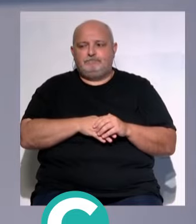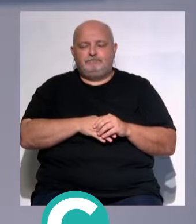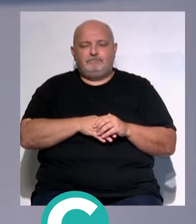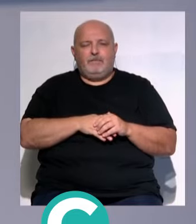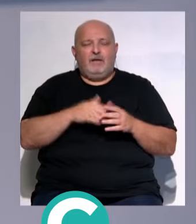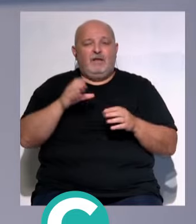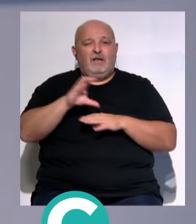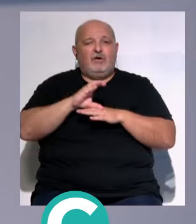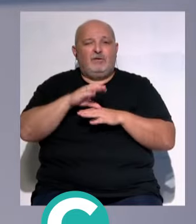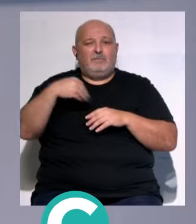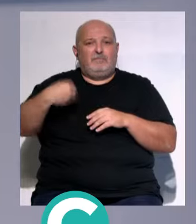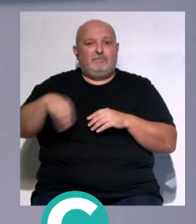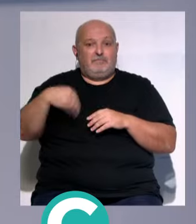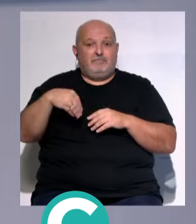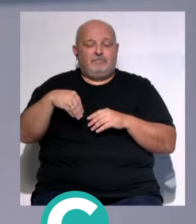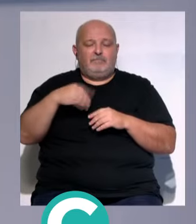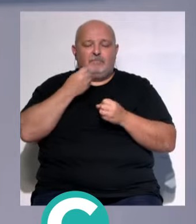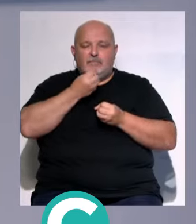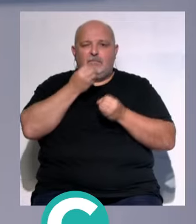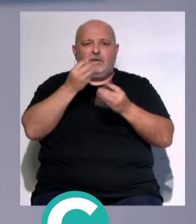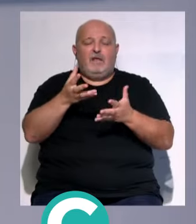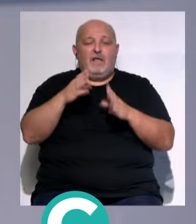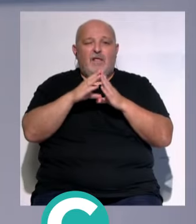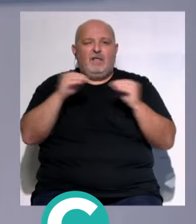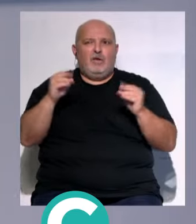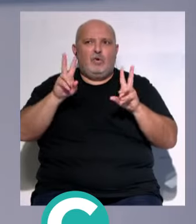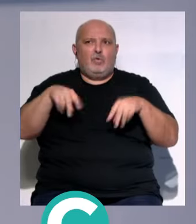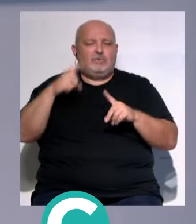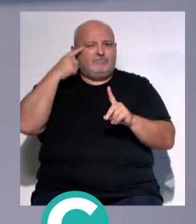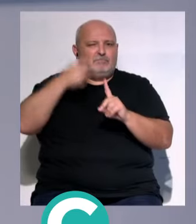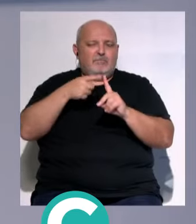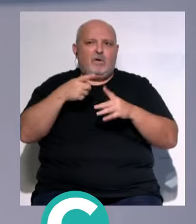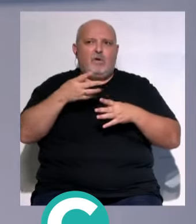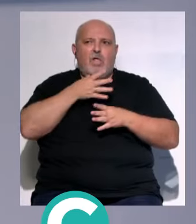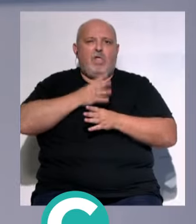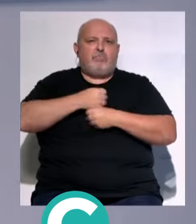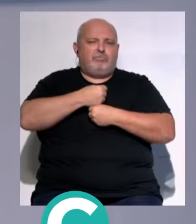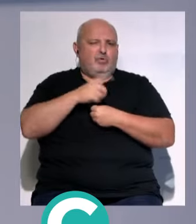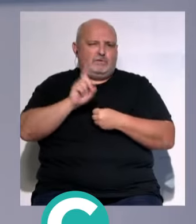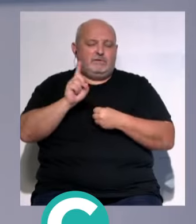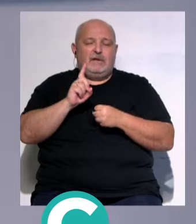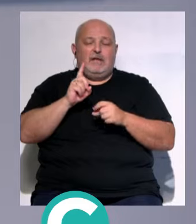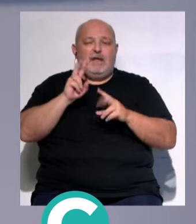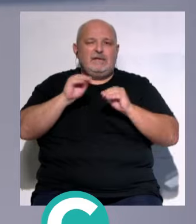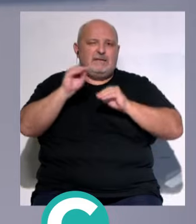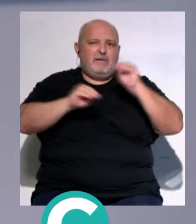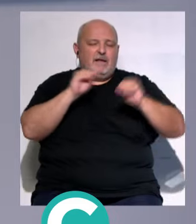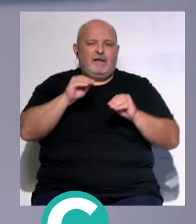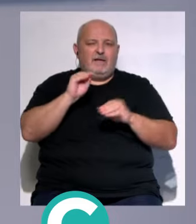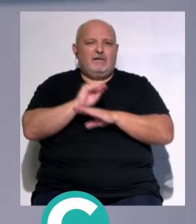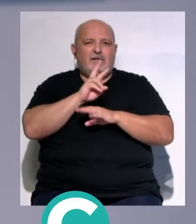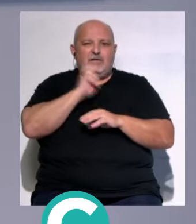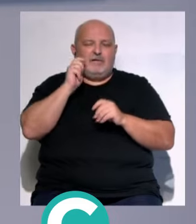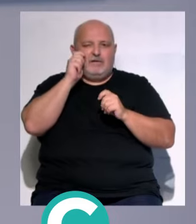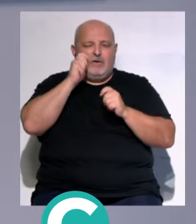El consejero de la Presidencia... ...ha asegurado que Andalucía... es un destino saturado... ...Antonio Sanz llama a la prudencia... ...contra la